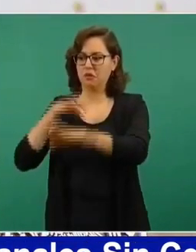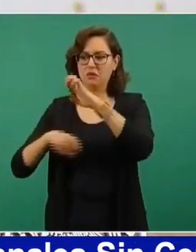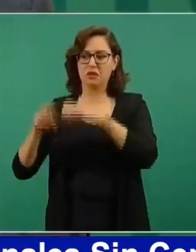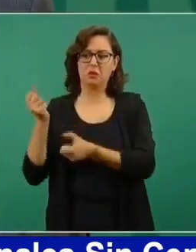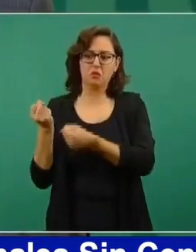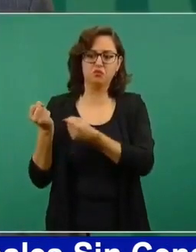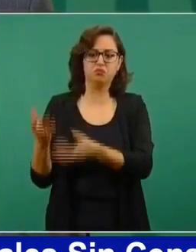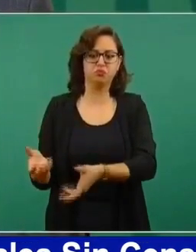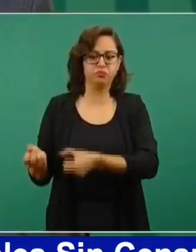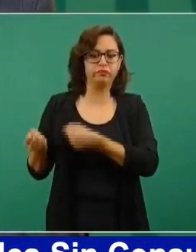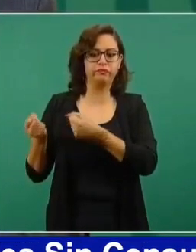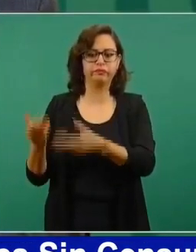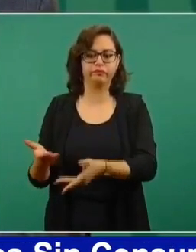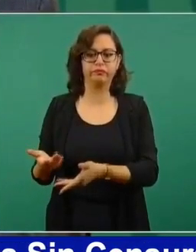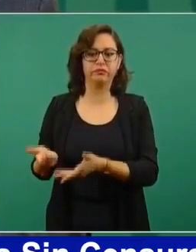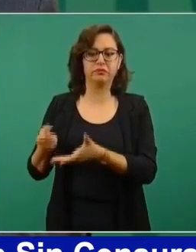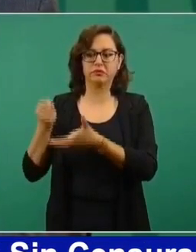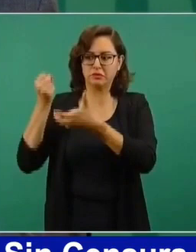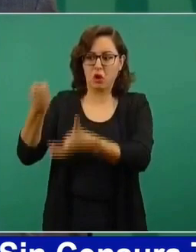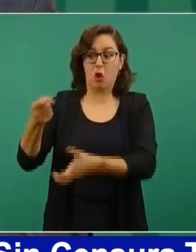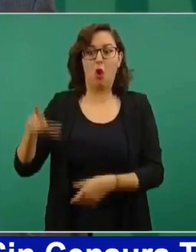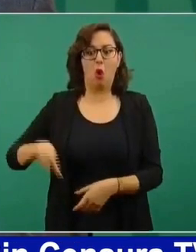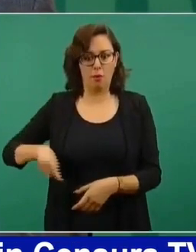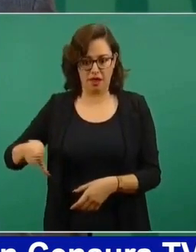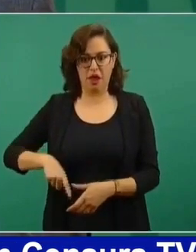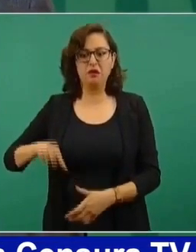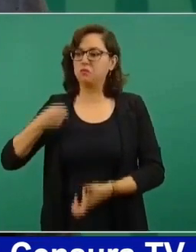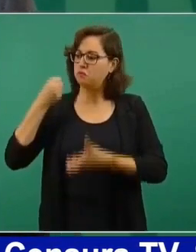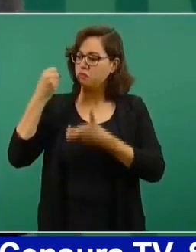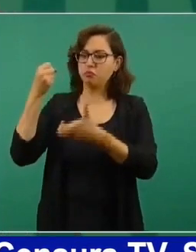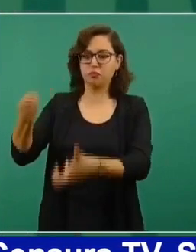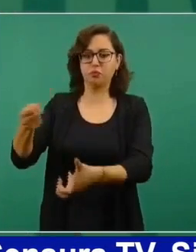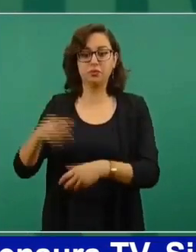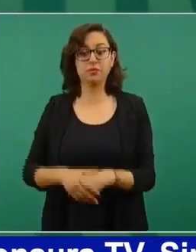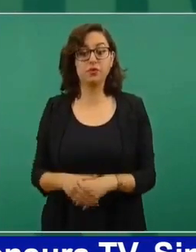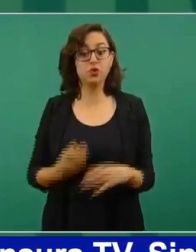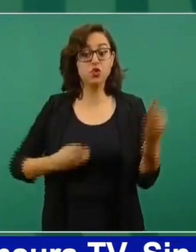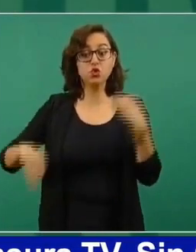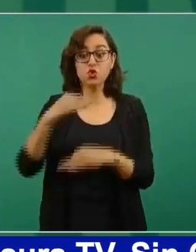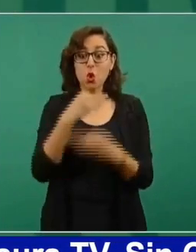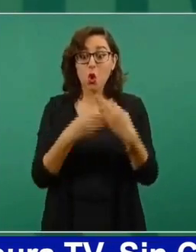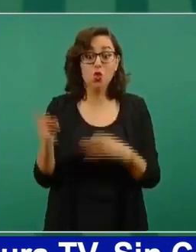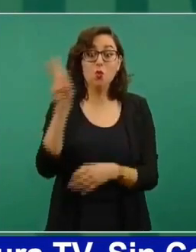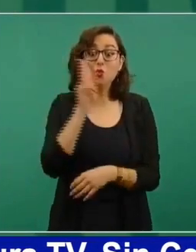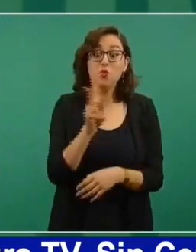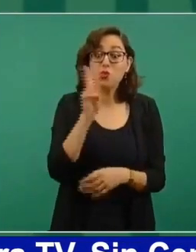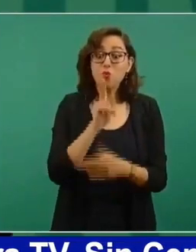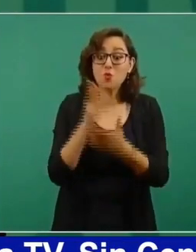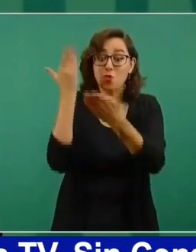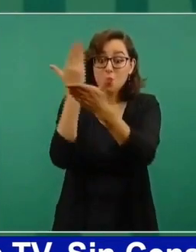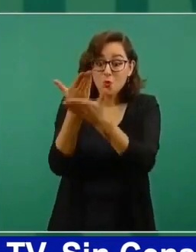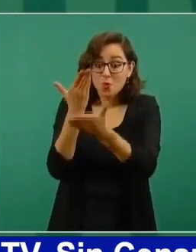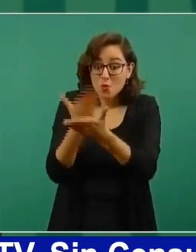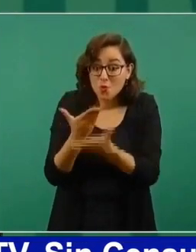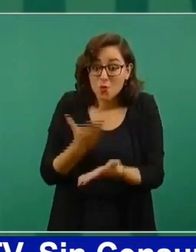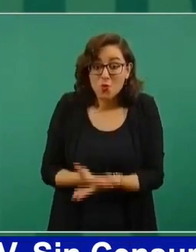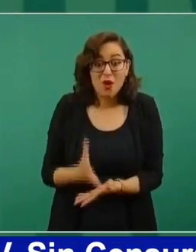dinero del mismo gobierno. Se documentó todo. No era